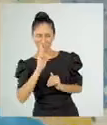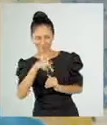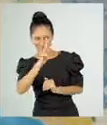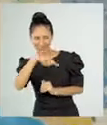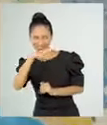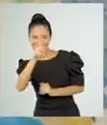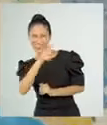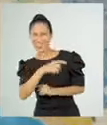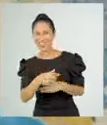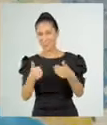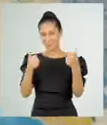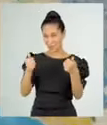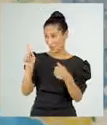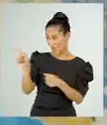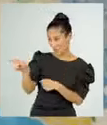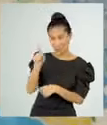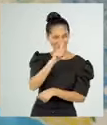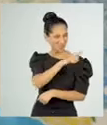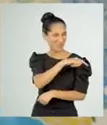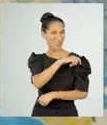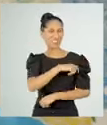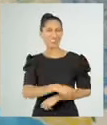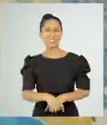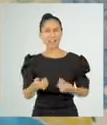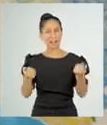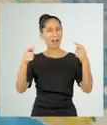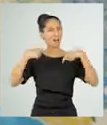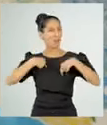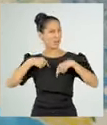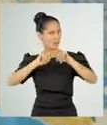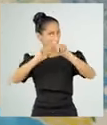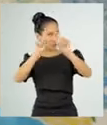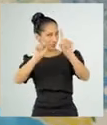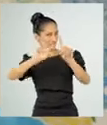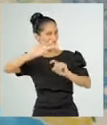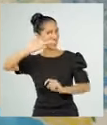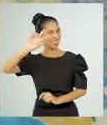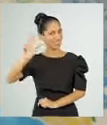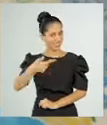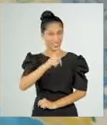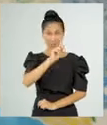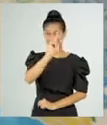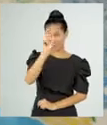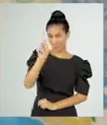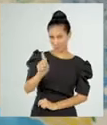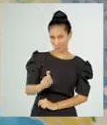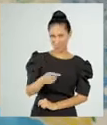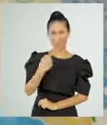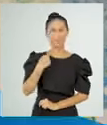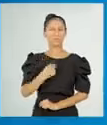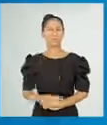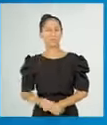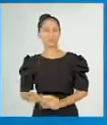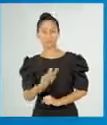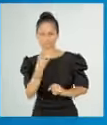correcta. Bien por los dos. Ahora yo les haré la tercera pregunta.